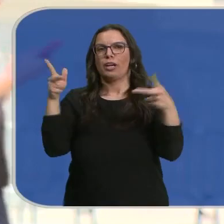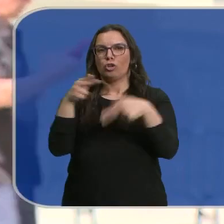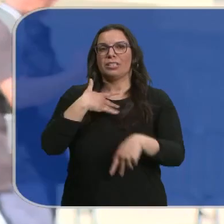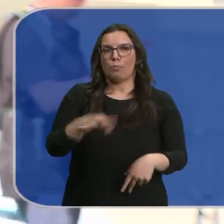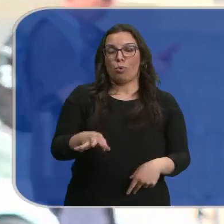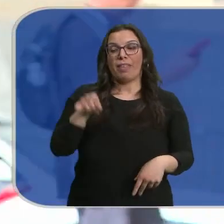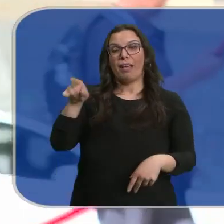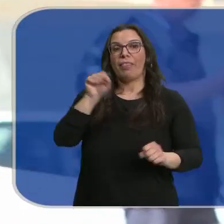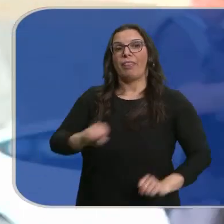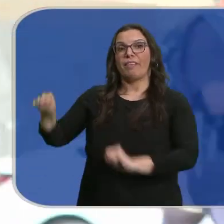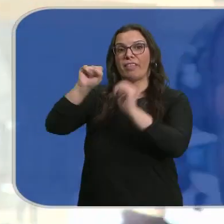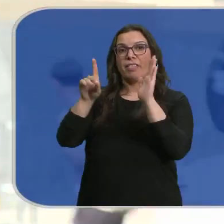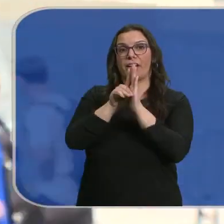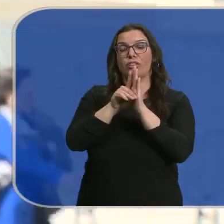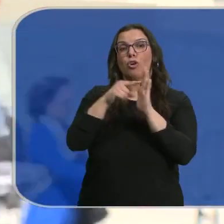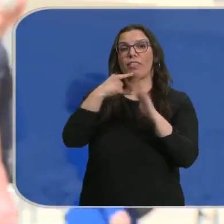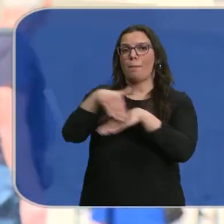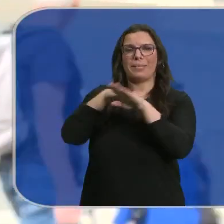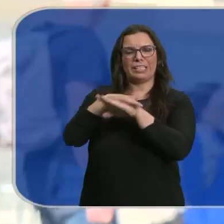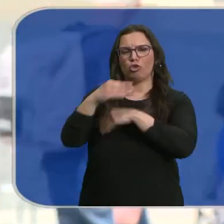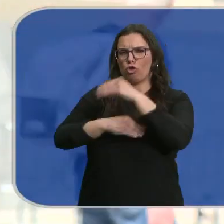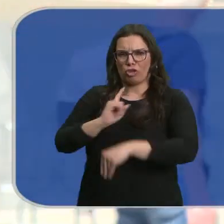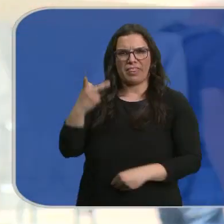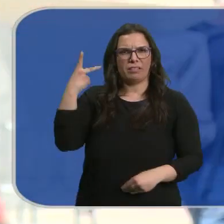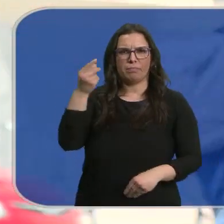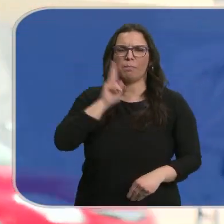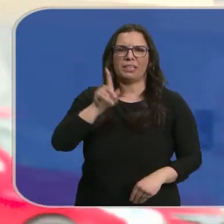que durante su defensa del decreto ha negado el ministro Escrivá.